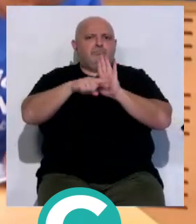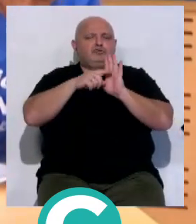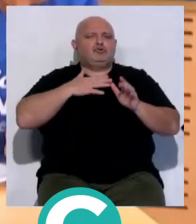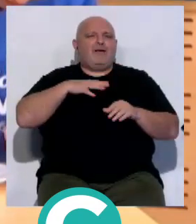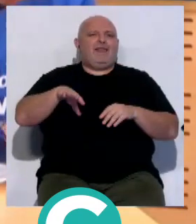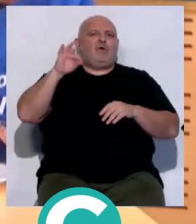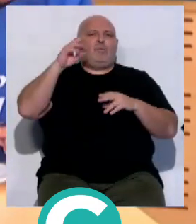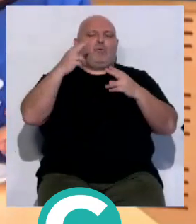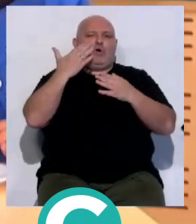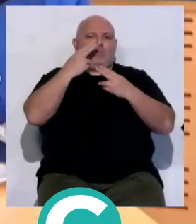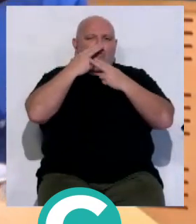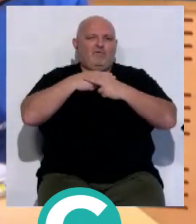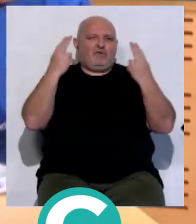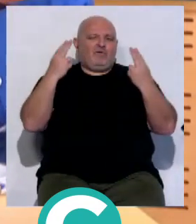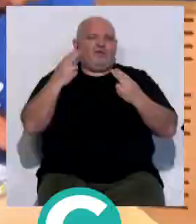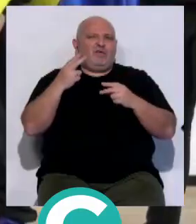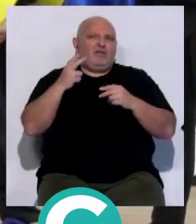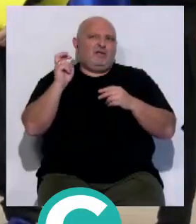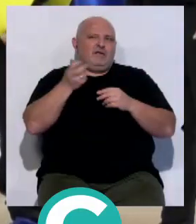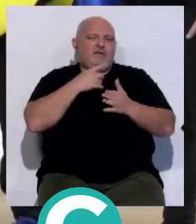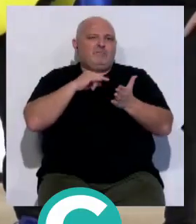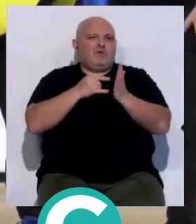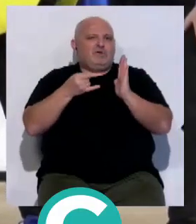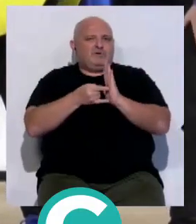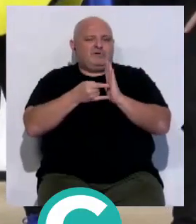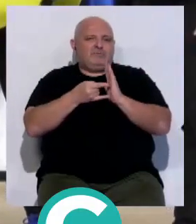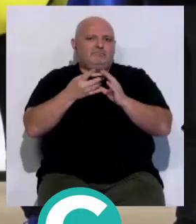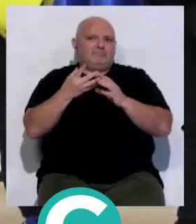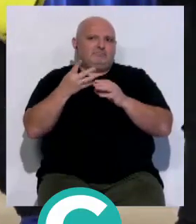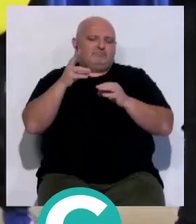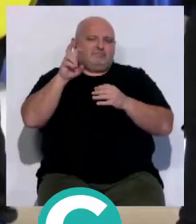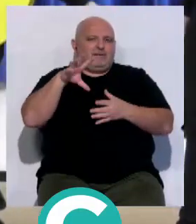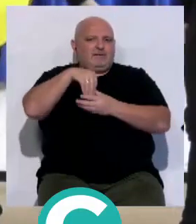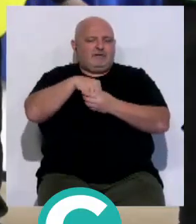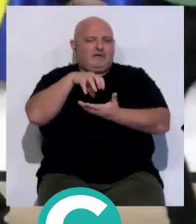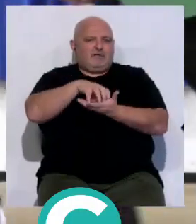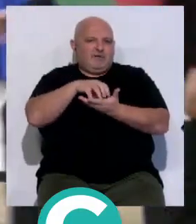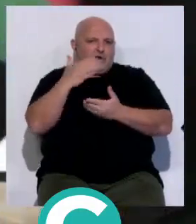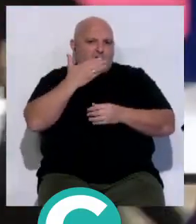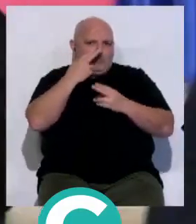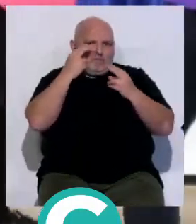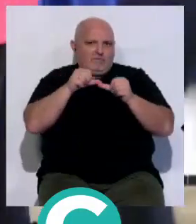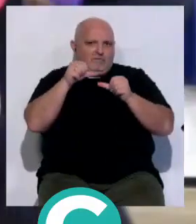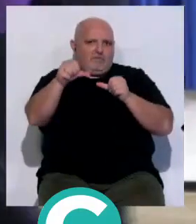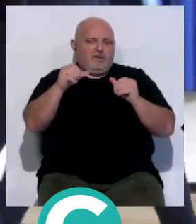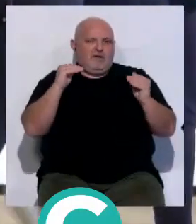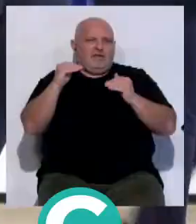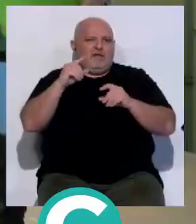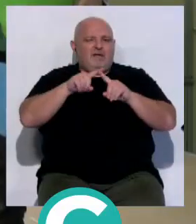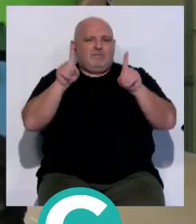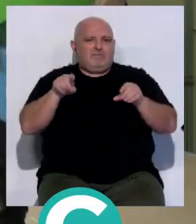elijo la pública en la que se ensalzan los diferentes proyectos y la puesta en valores de los centros públicos de cara al inicio del periodo de